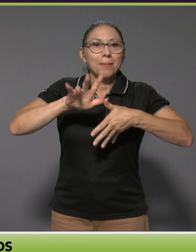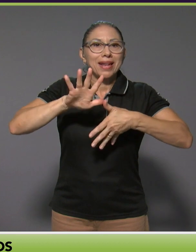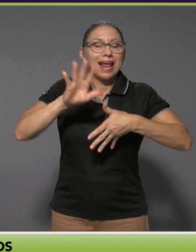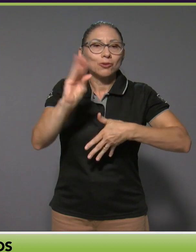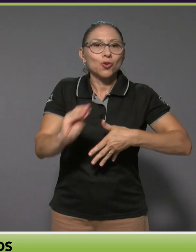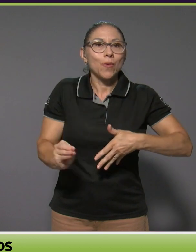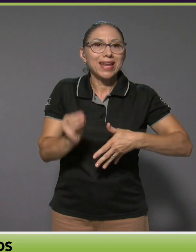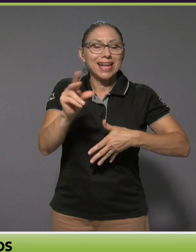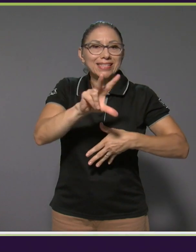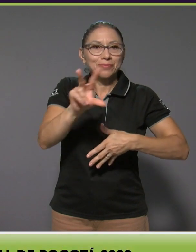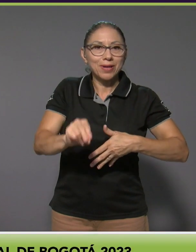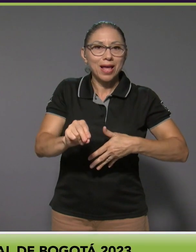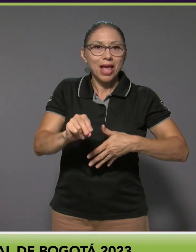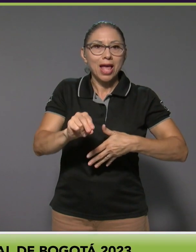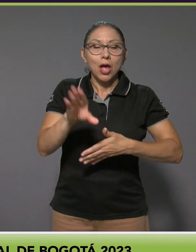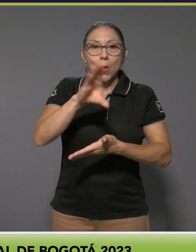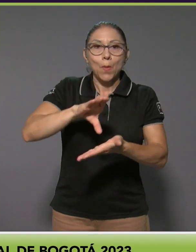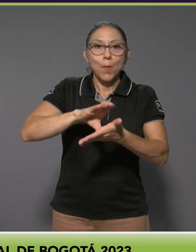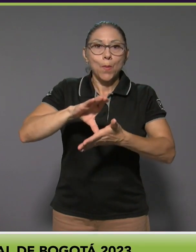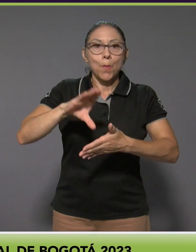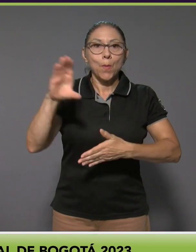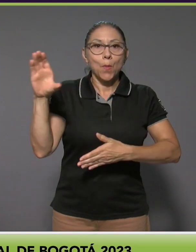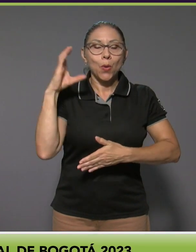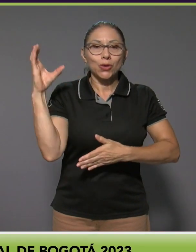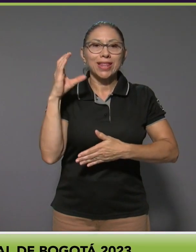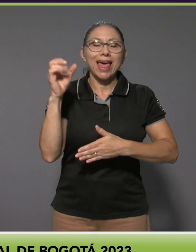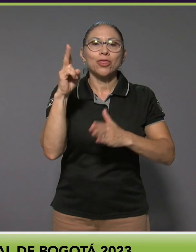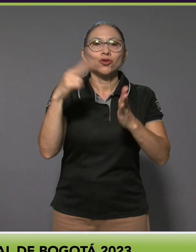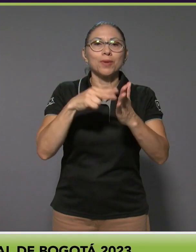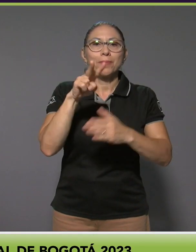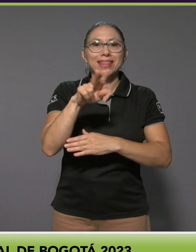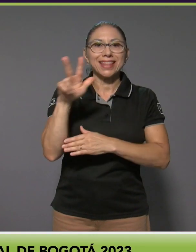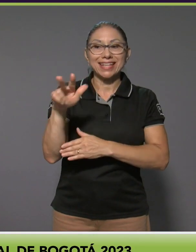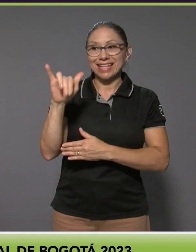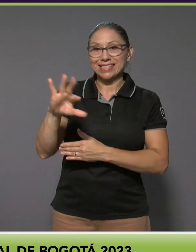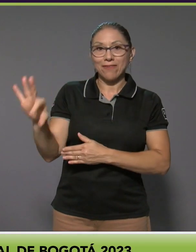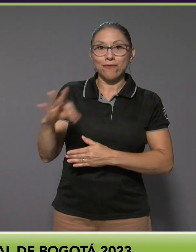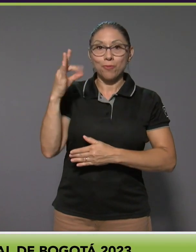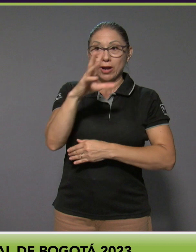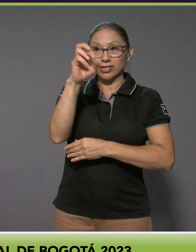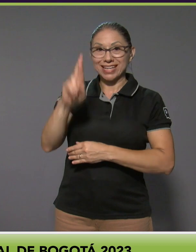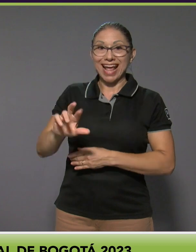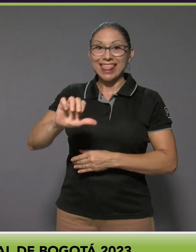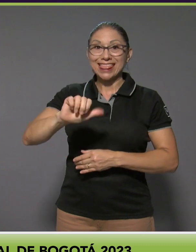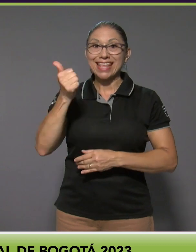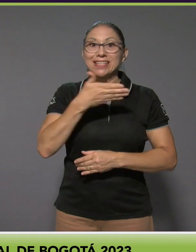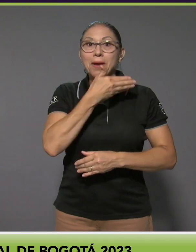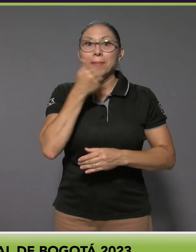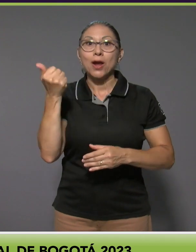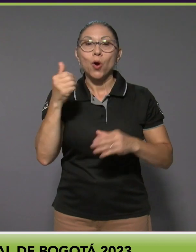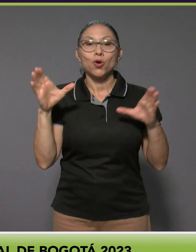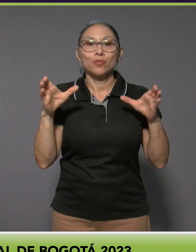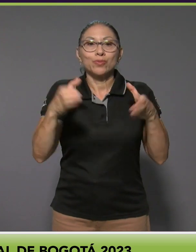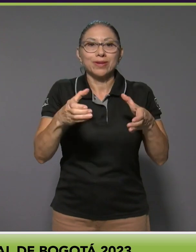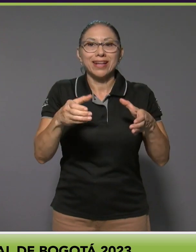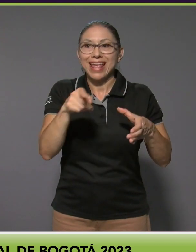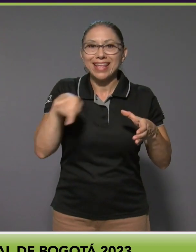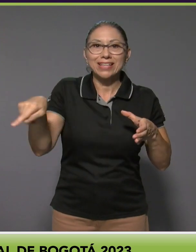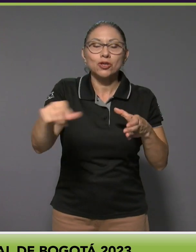2023. De esta forma, el país se posicionó como la décima mejor delegación en estas justas, con tres preseas de oro,